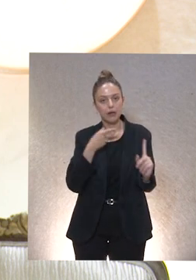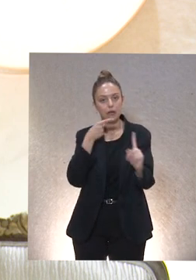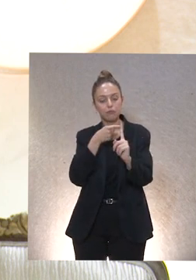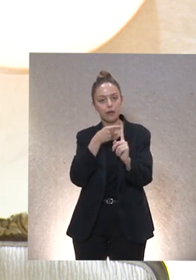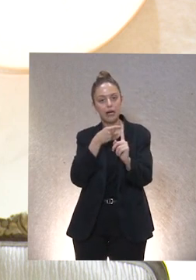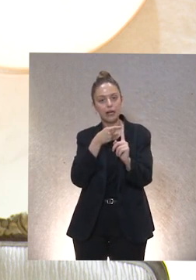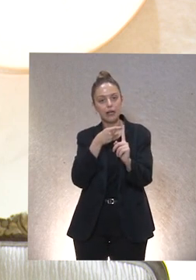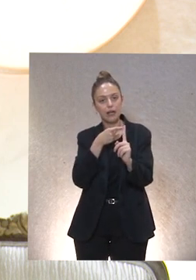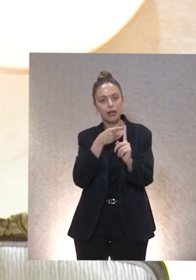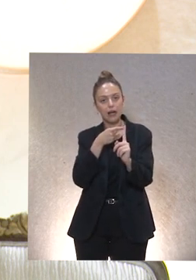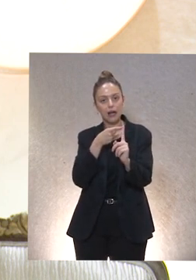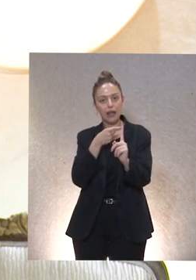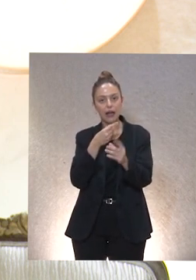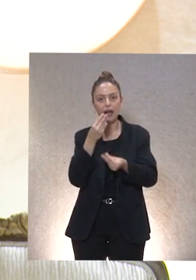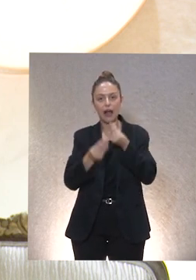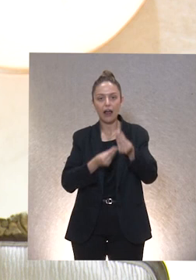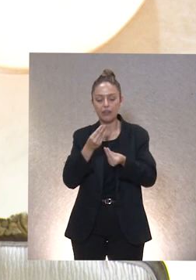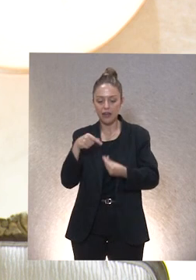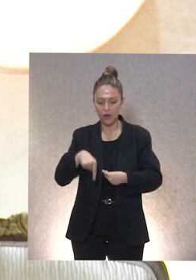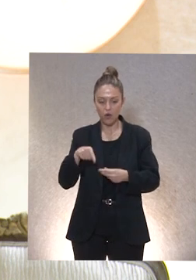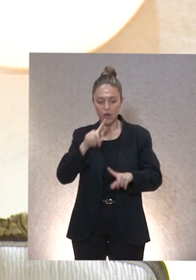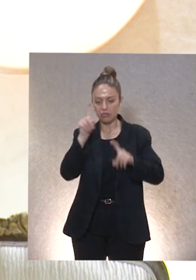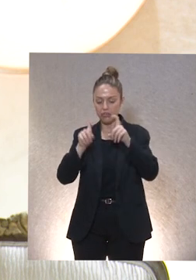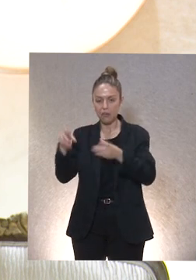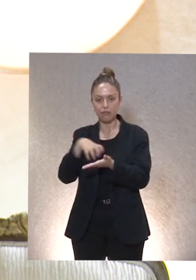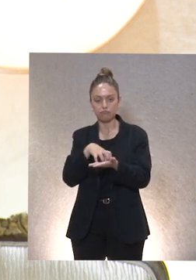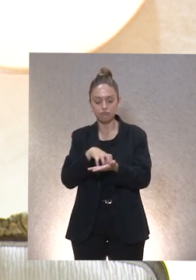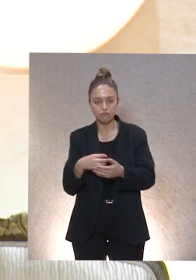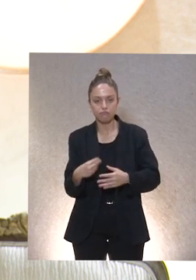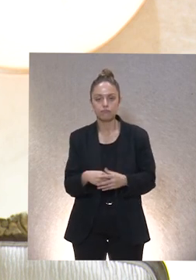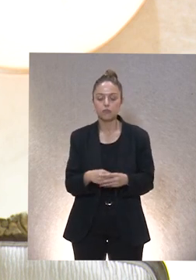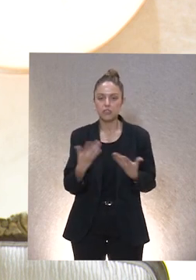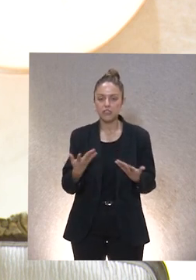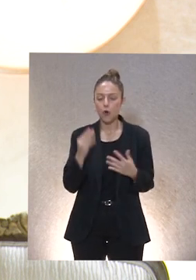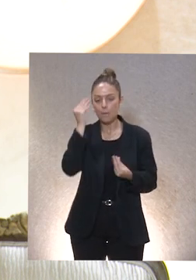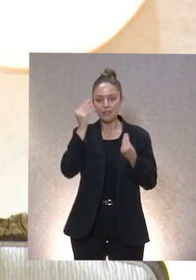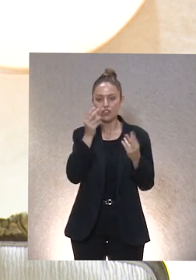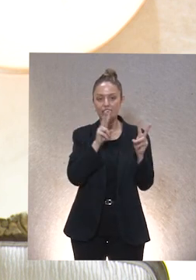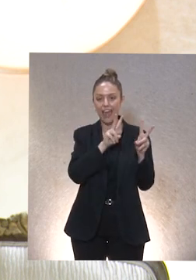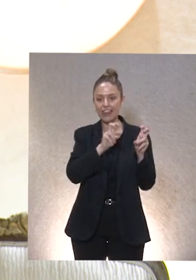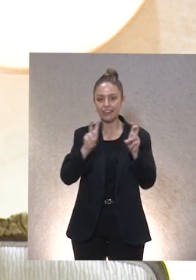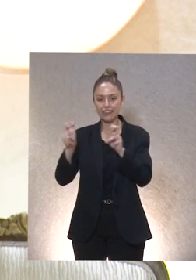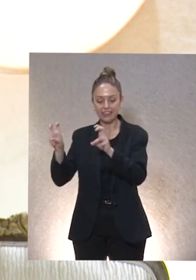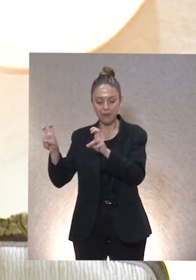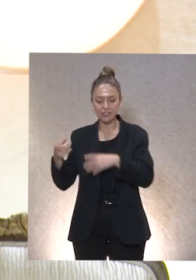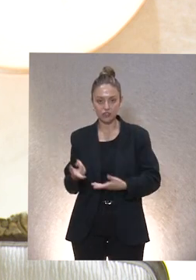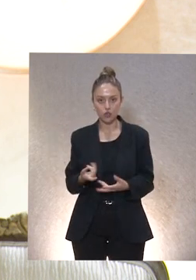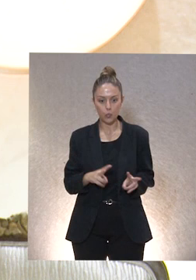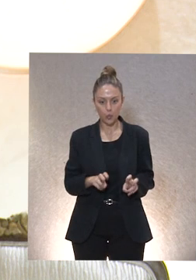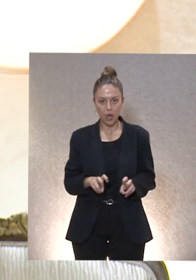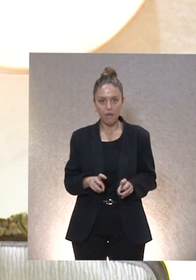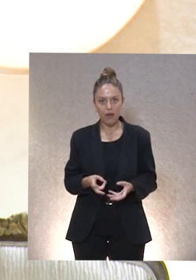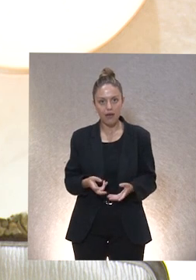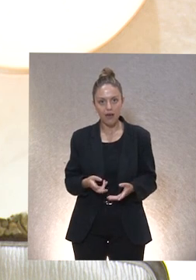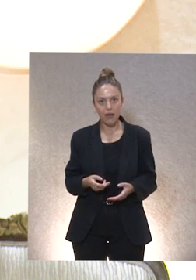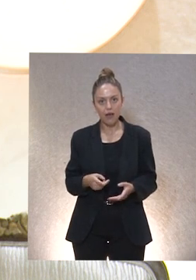digamos, desarrollar algunas de las cuestiones que vamos a tratar. Porque algunas de las cuestiones yo creo que en parte son novedosas, en el sentido de